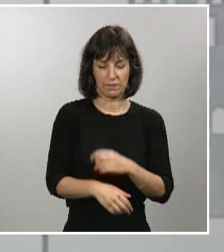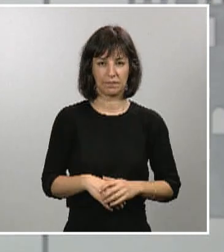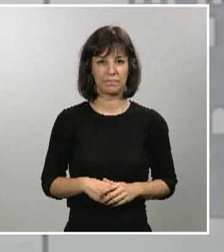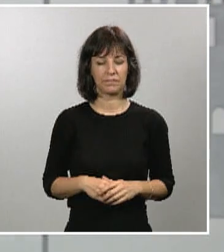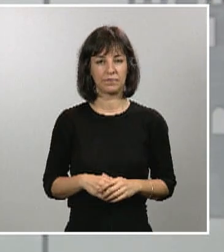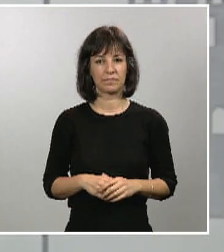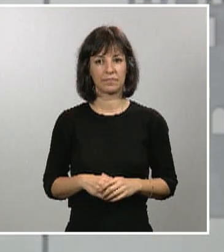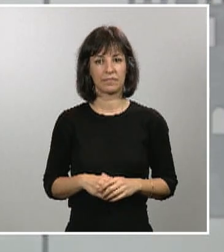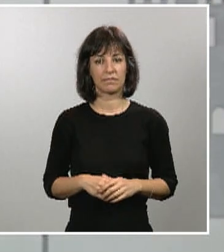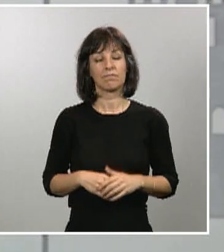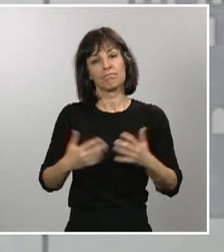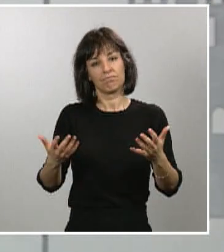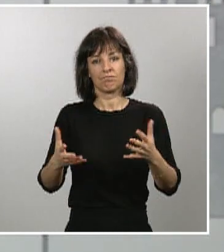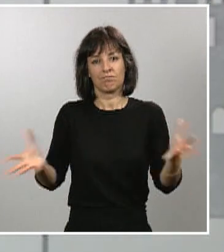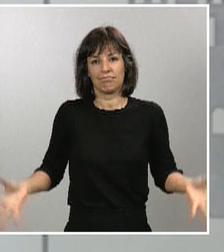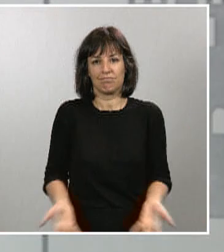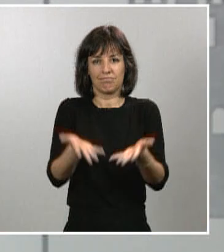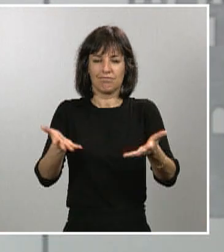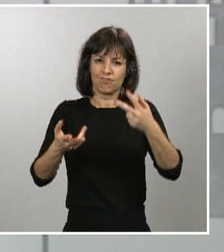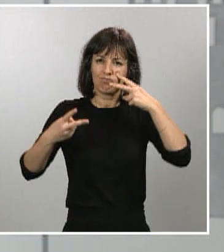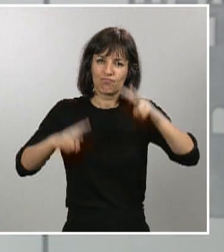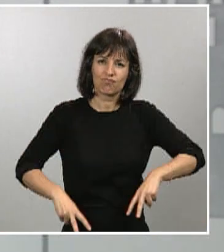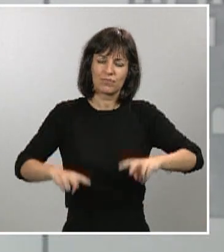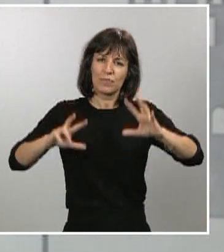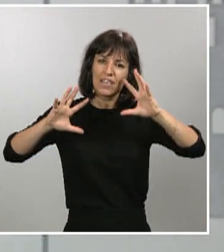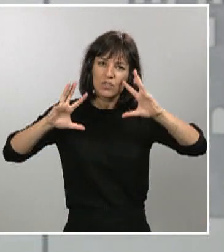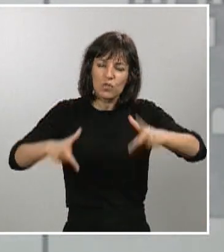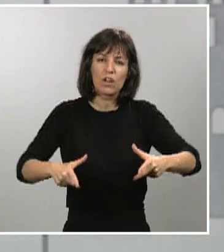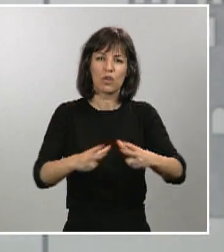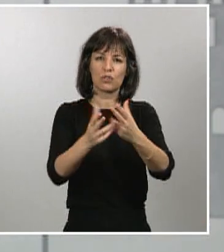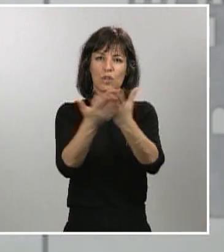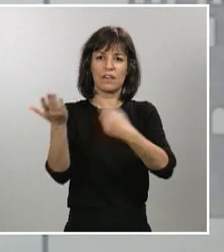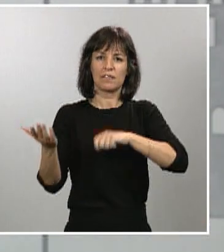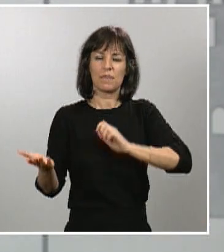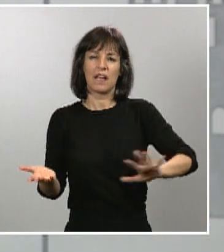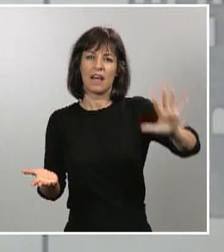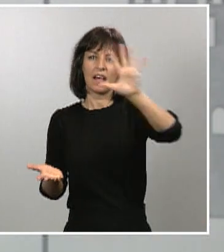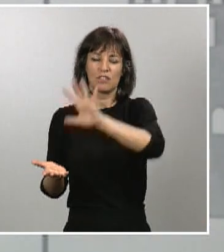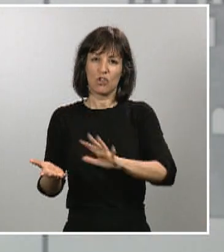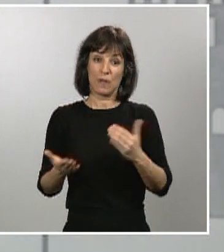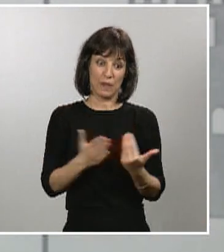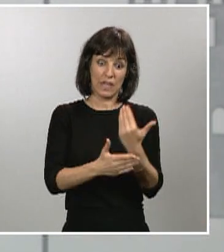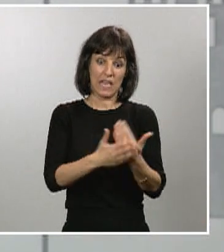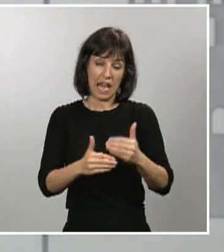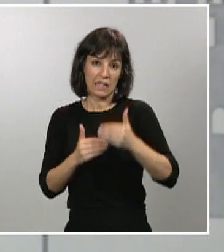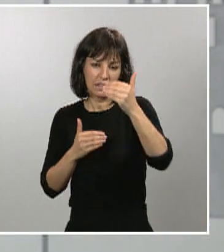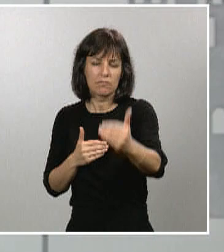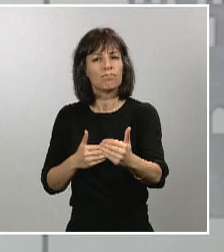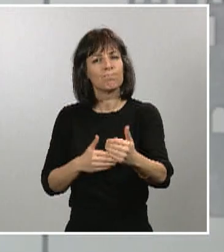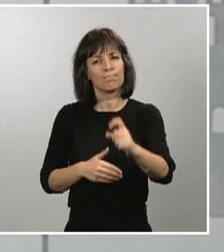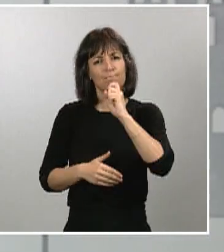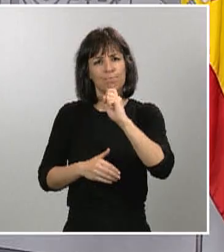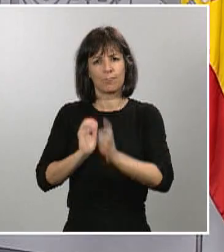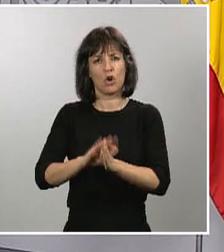animar y reconocer este esfuerzo del conjunto de la sociedad española en estos días que siguen siendo muy difíciles. Y le cedo la palabra